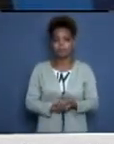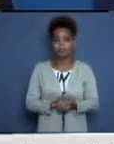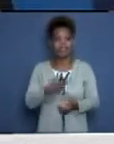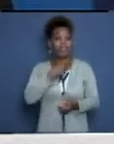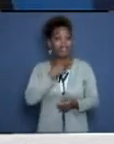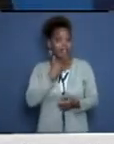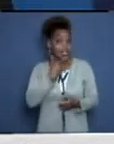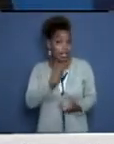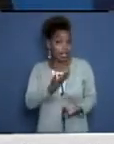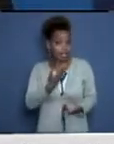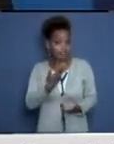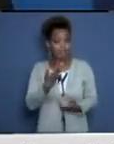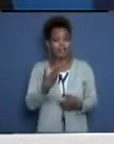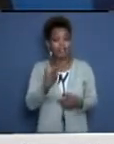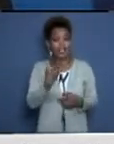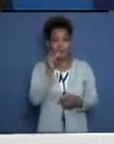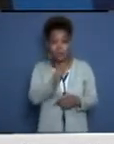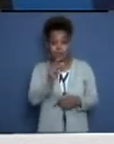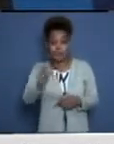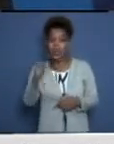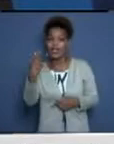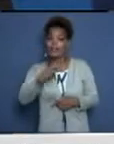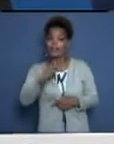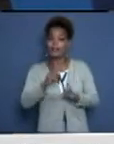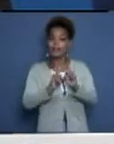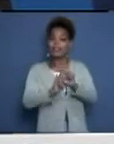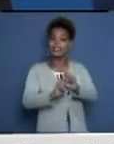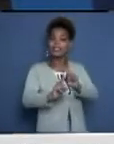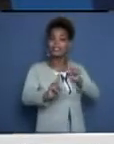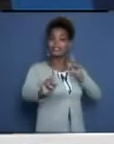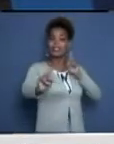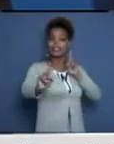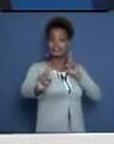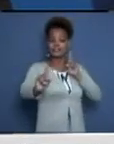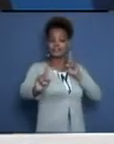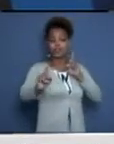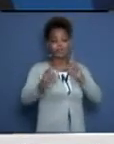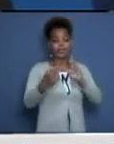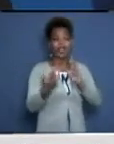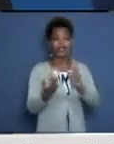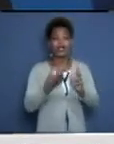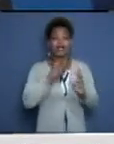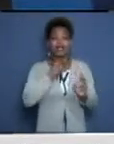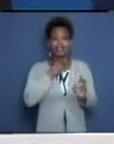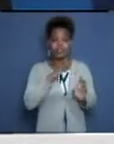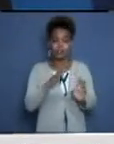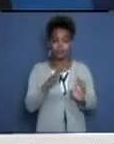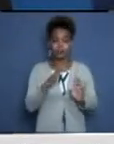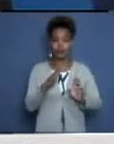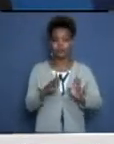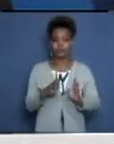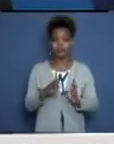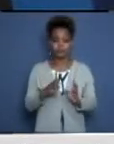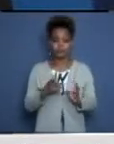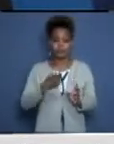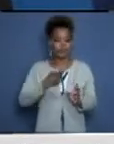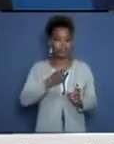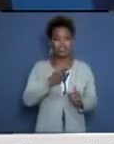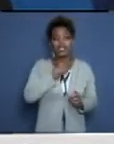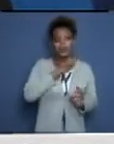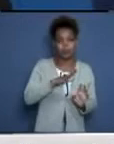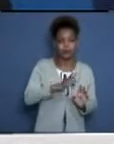distancia durante 15 minutos de frente a frente para que pueda haber un contacto apropiado. Por lo tanto, si usted está